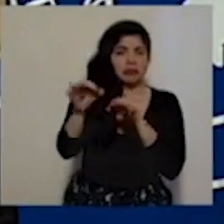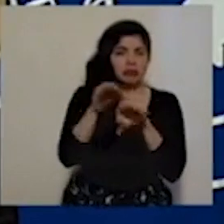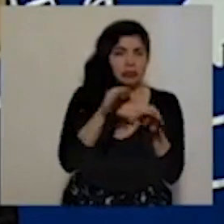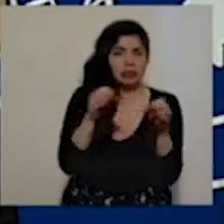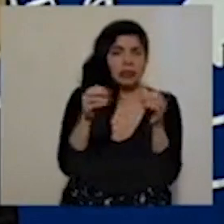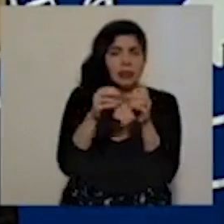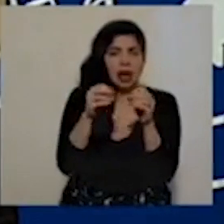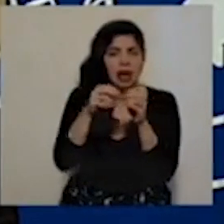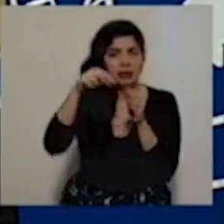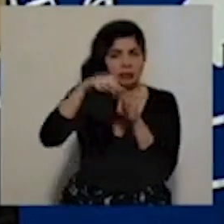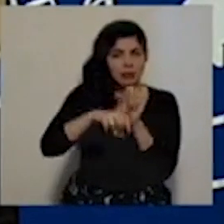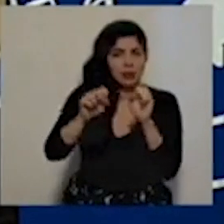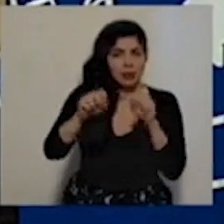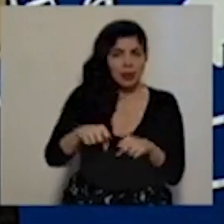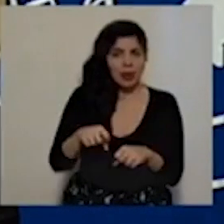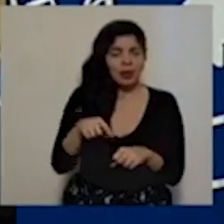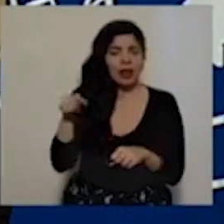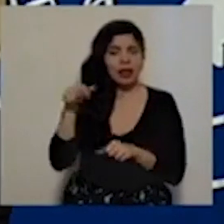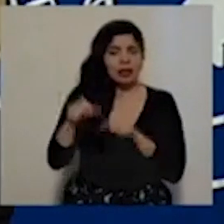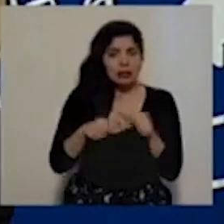detalle.